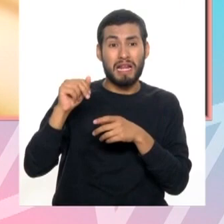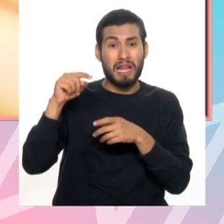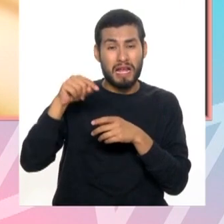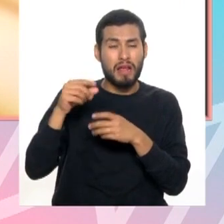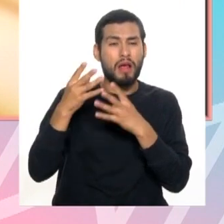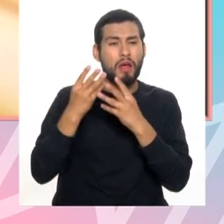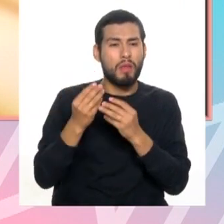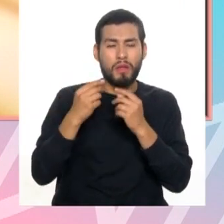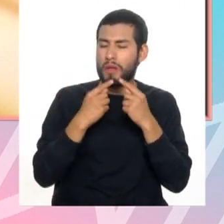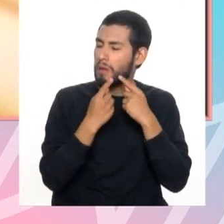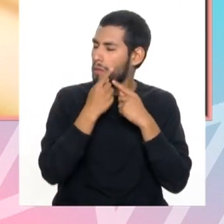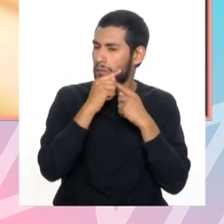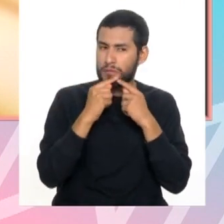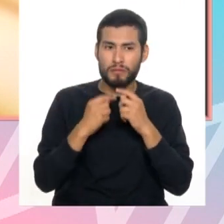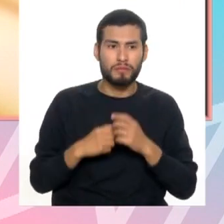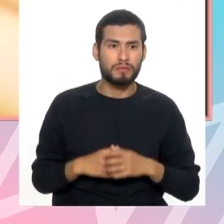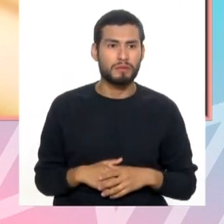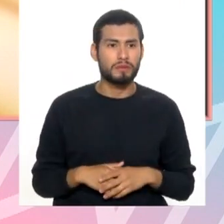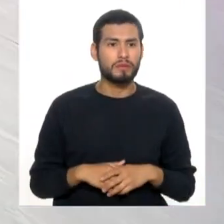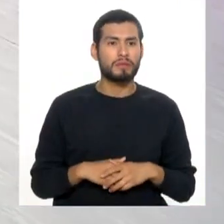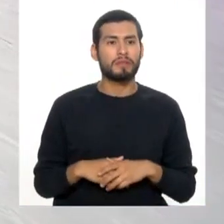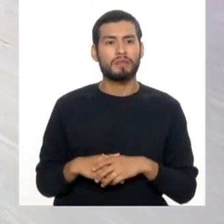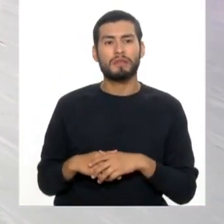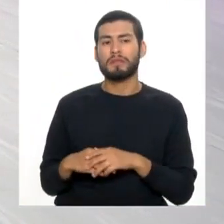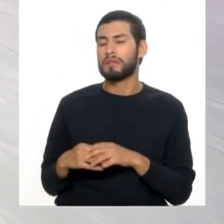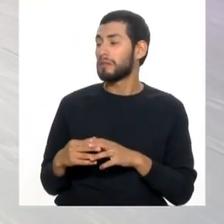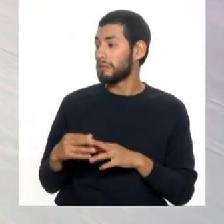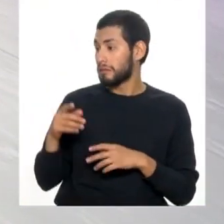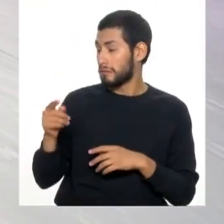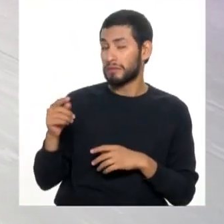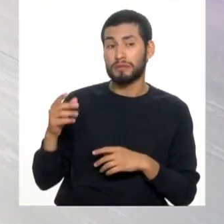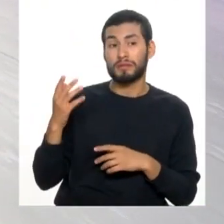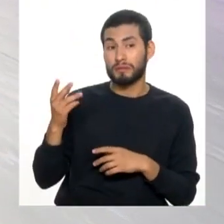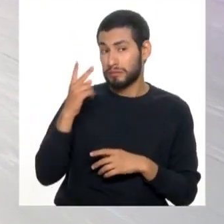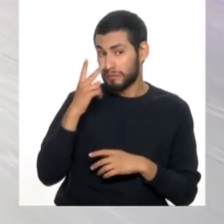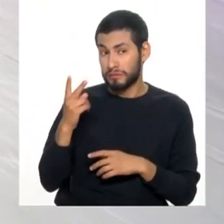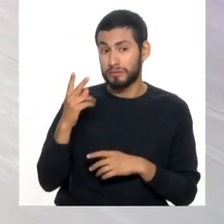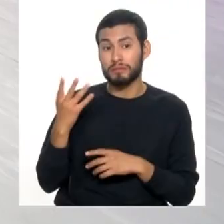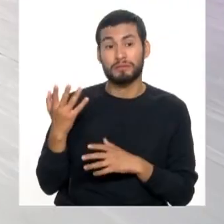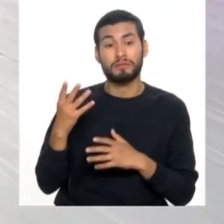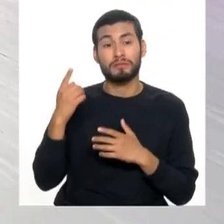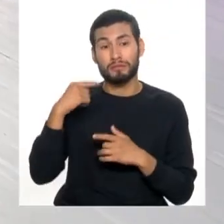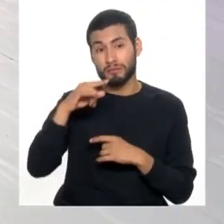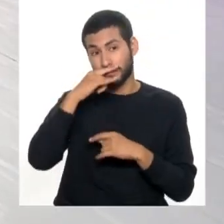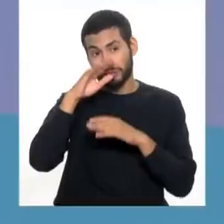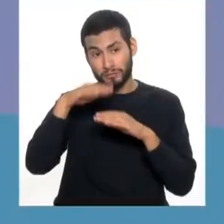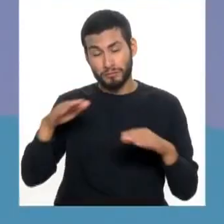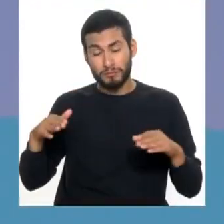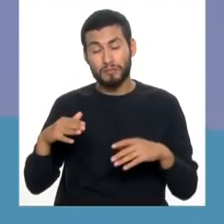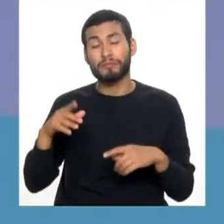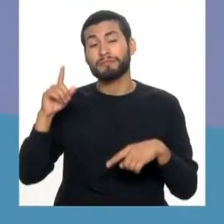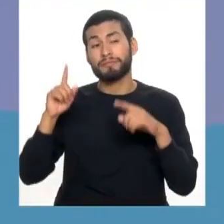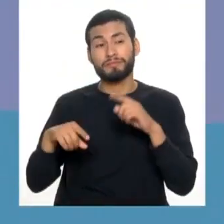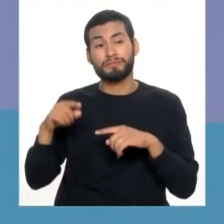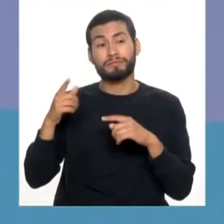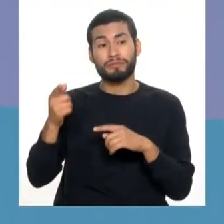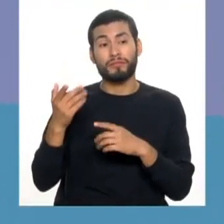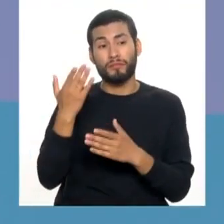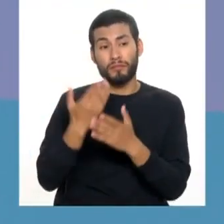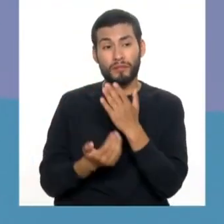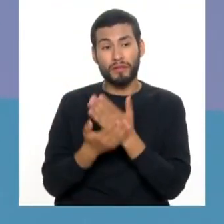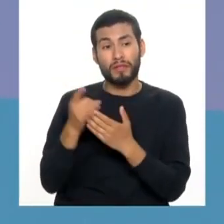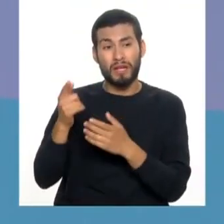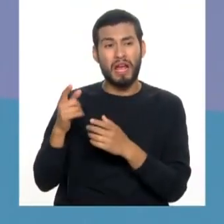que puedan entrar. Doctor, acá otro. Mira, para niños, porque a veces la mano del